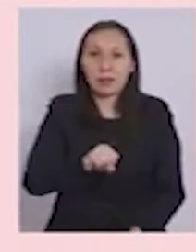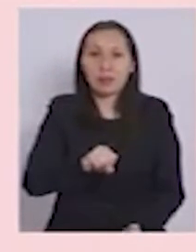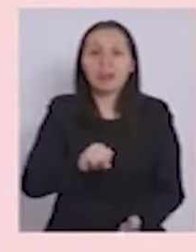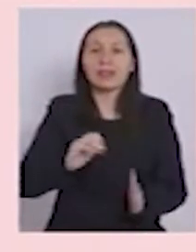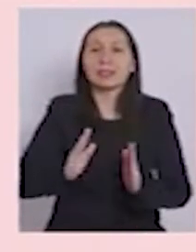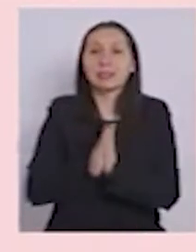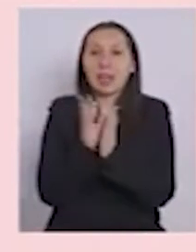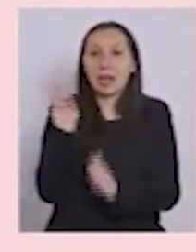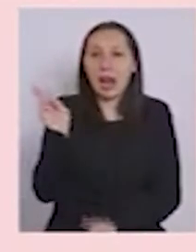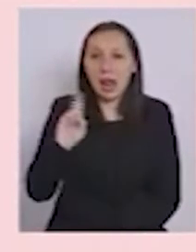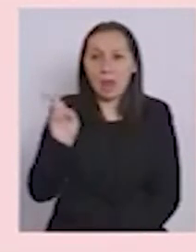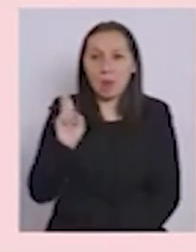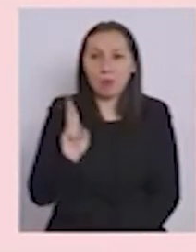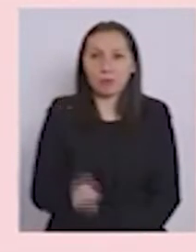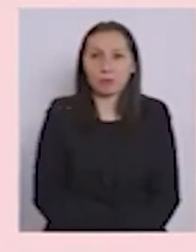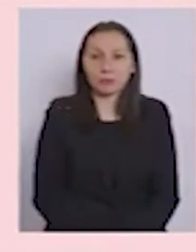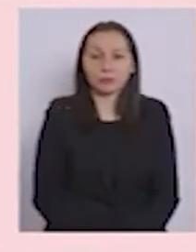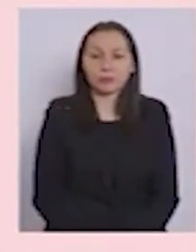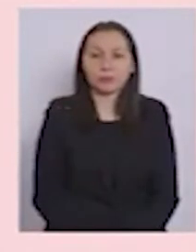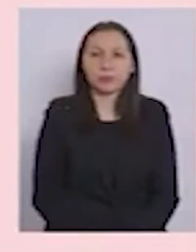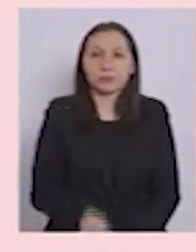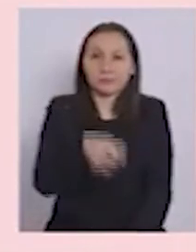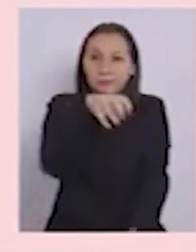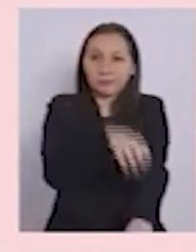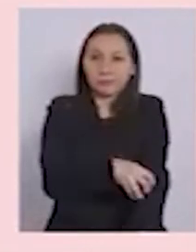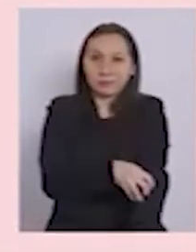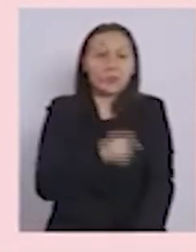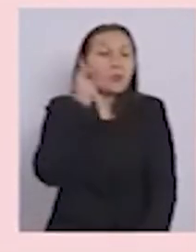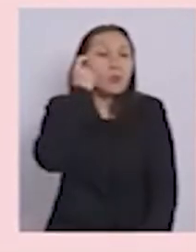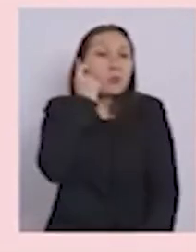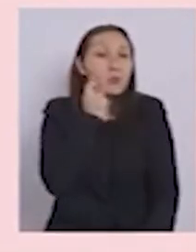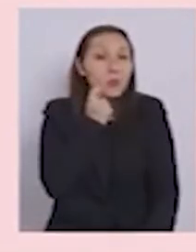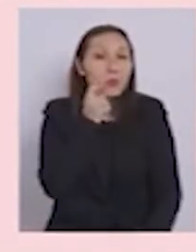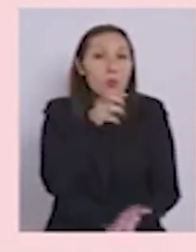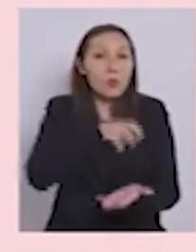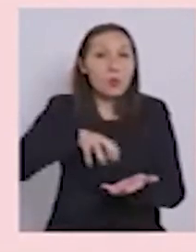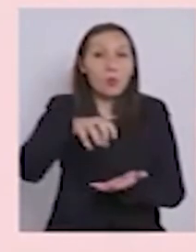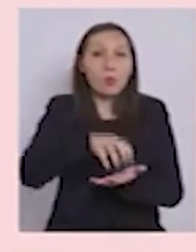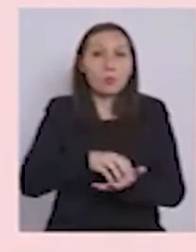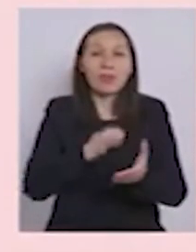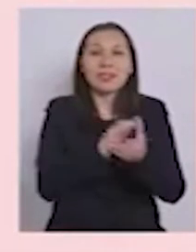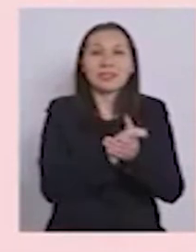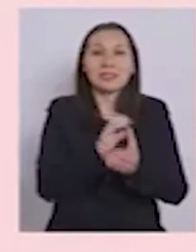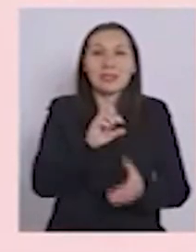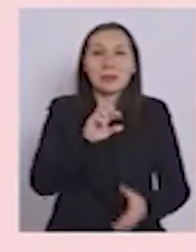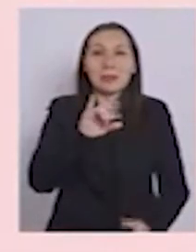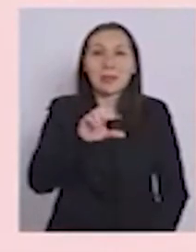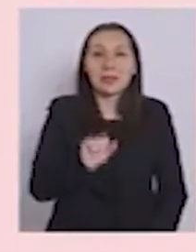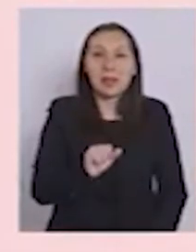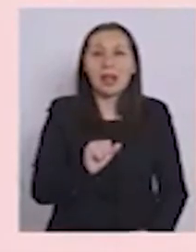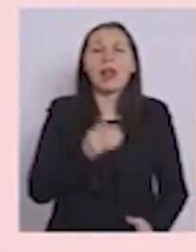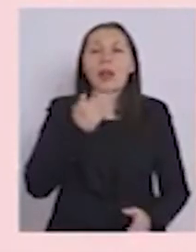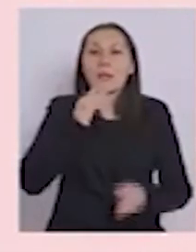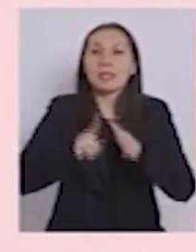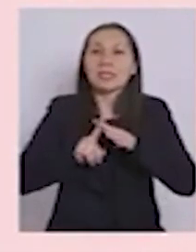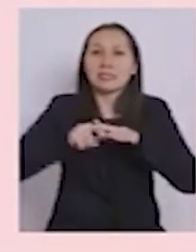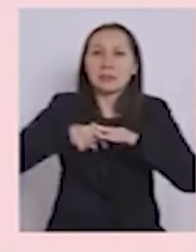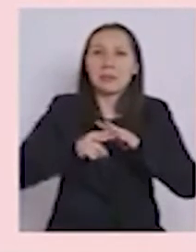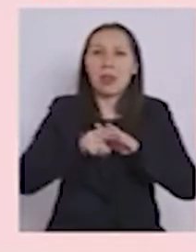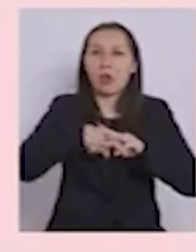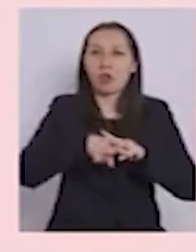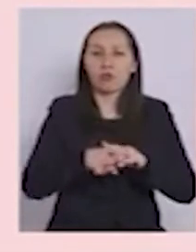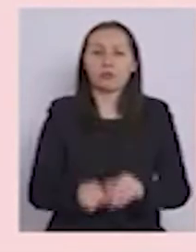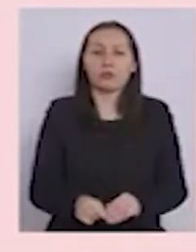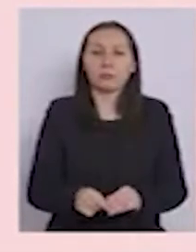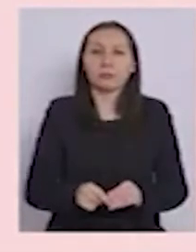Ramón. En la región de O'Higgins, las comunas de Chépica y Chimbarongo. En